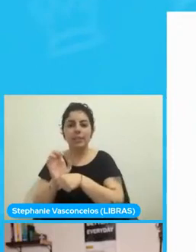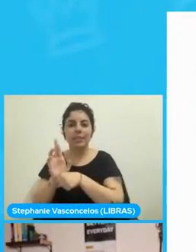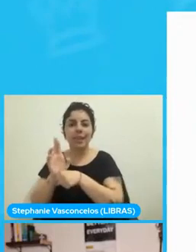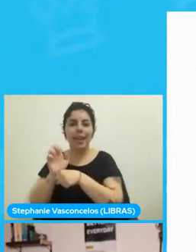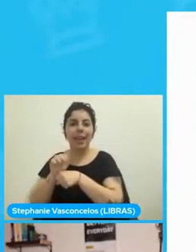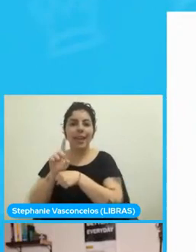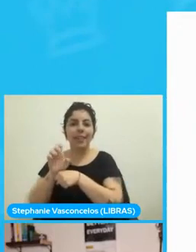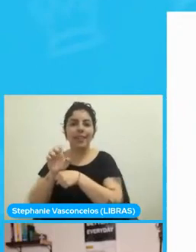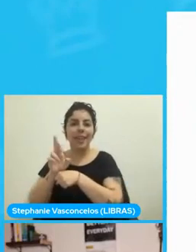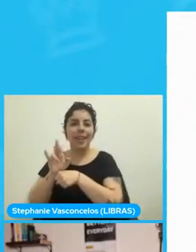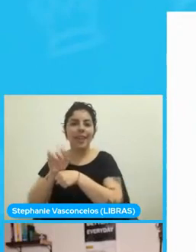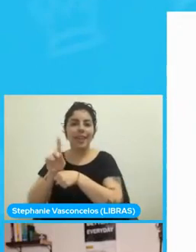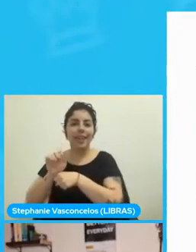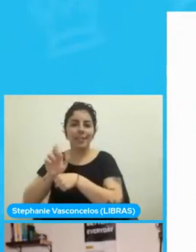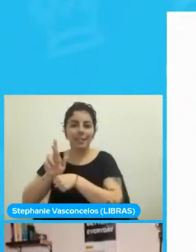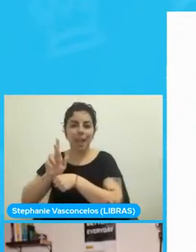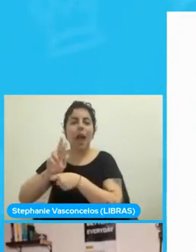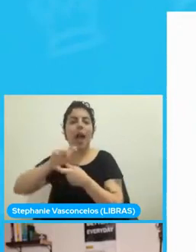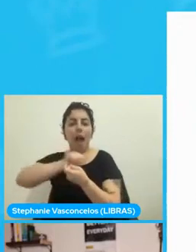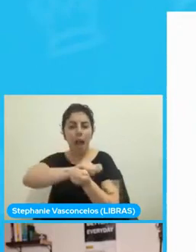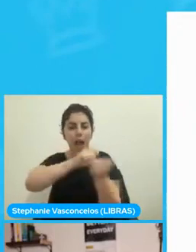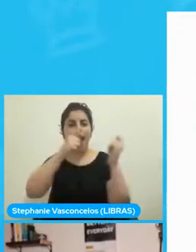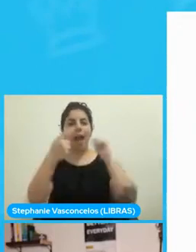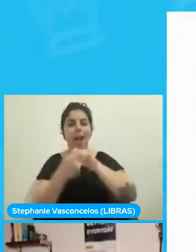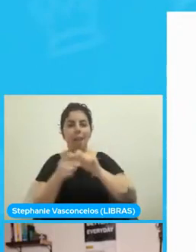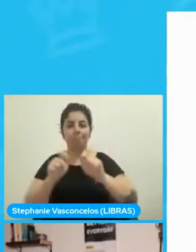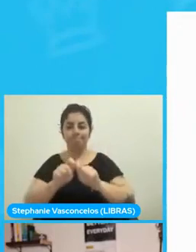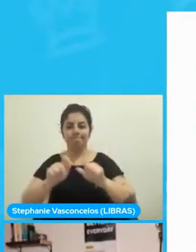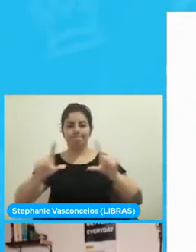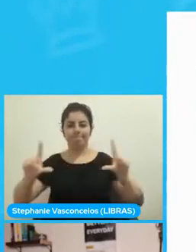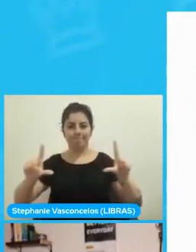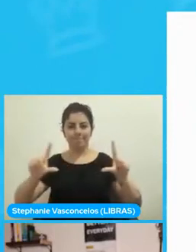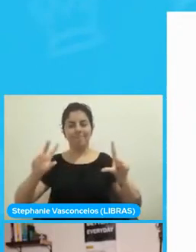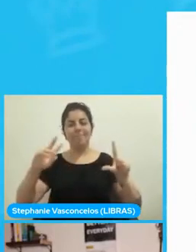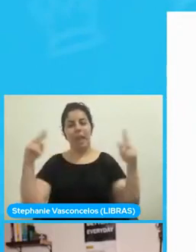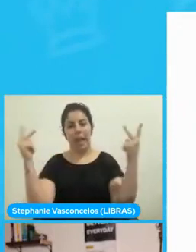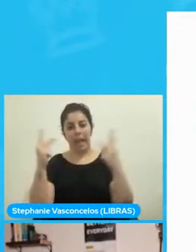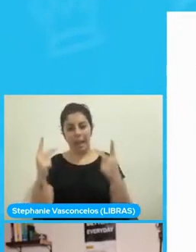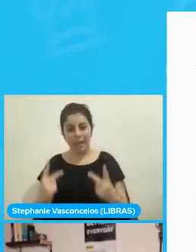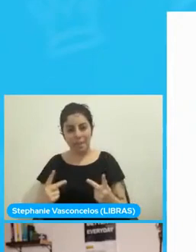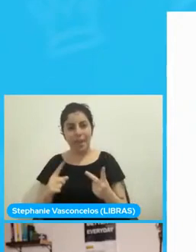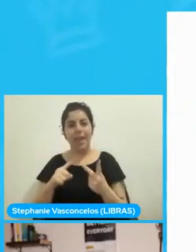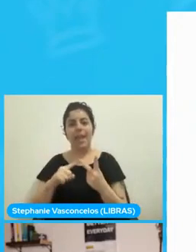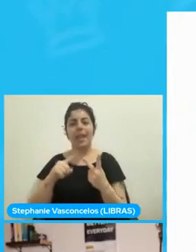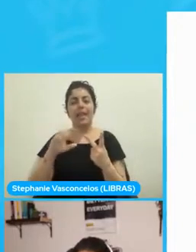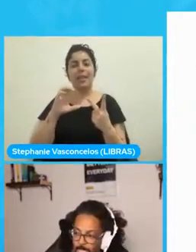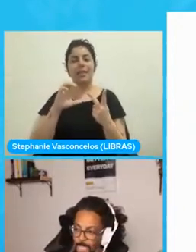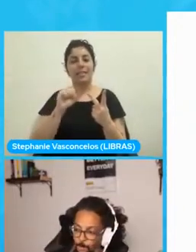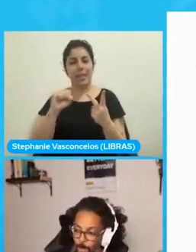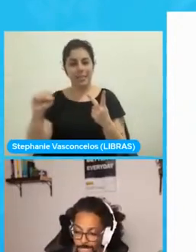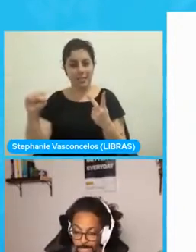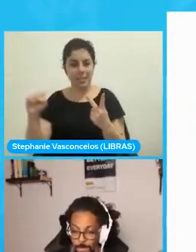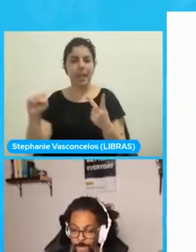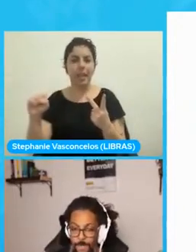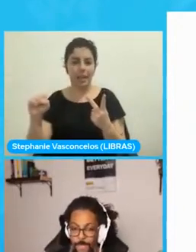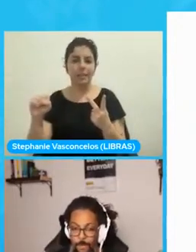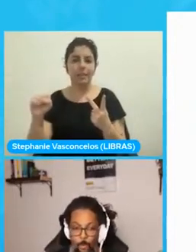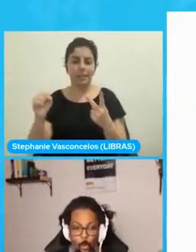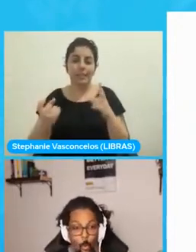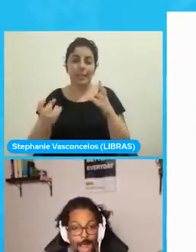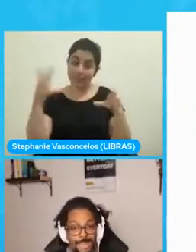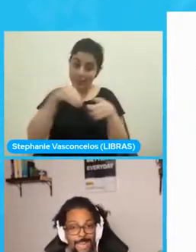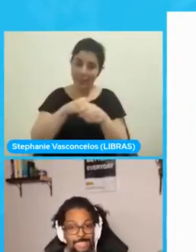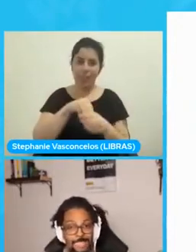donde el HTML y el CSS es creado directamente en WebAssembly.